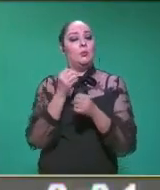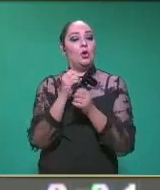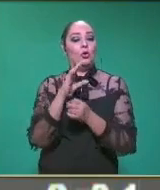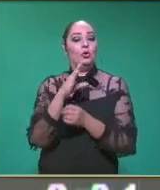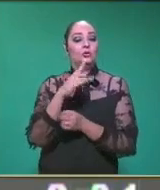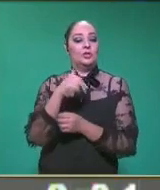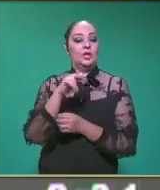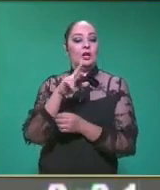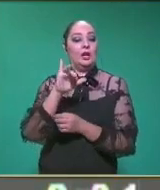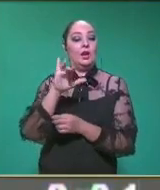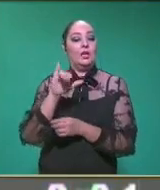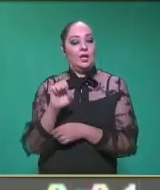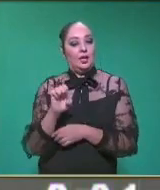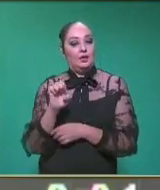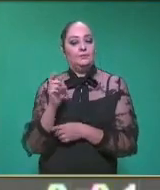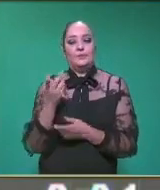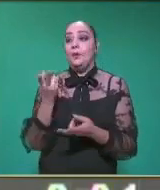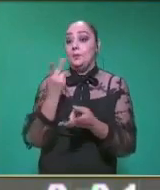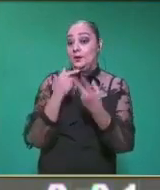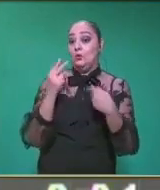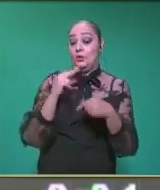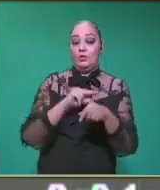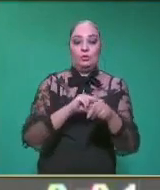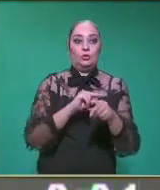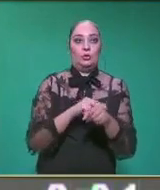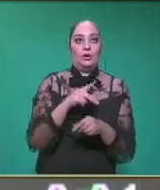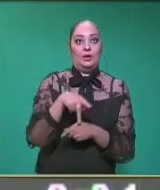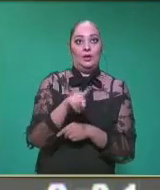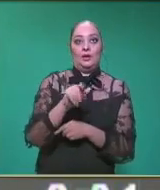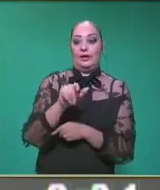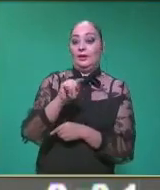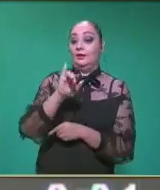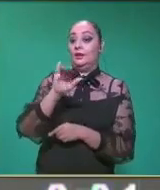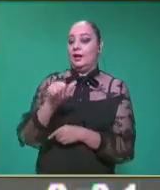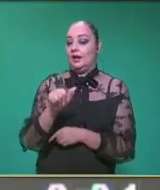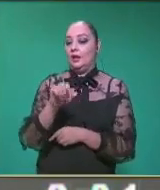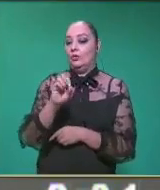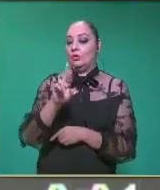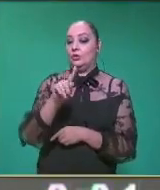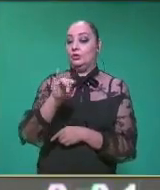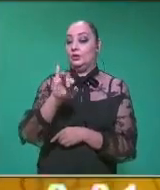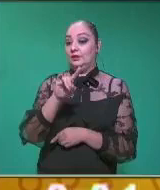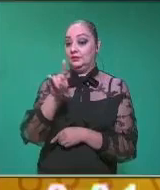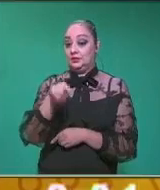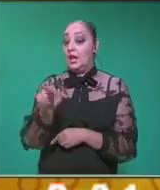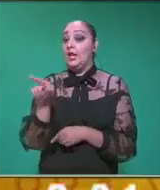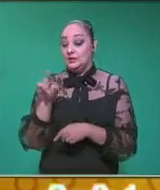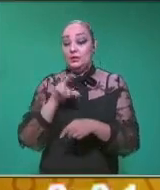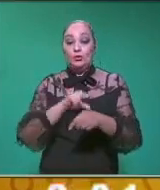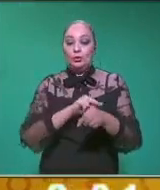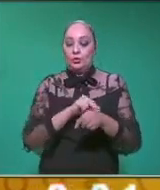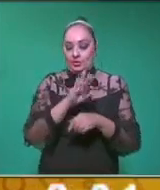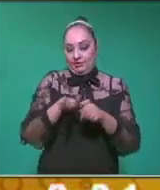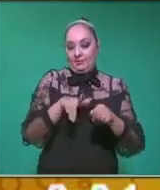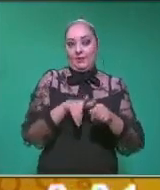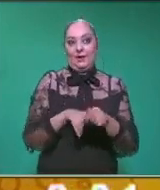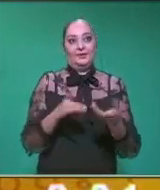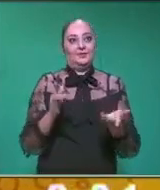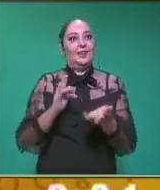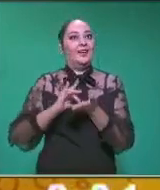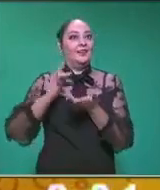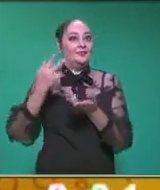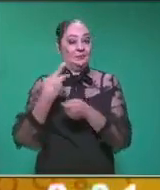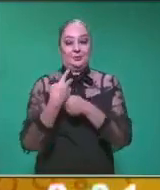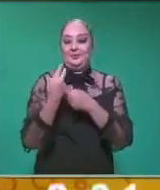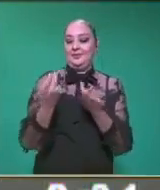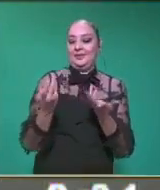especial a la médico veterinaria Katia Ortiz. Katia, bienvenida. Muchísimas gracias por invitarme. Bueno, el